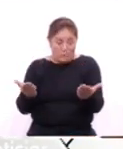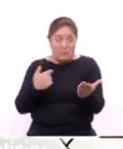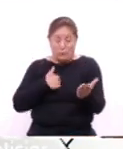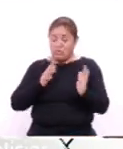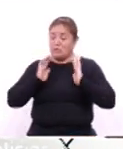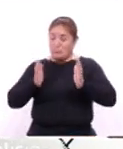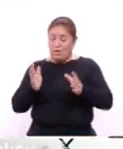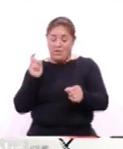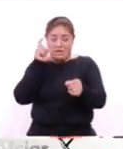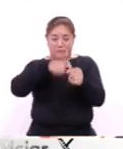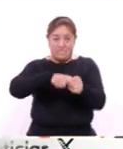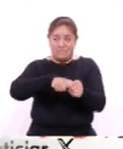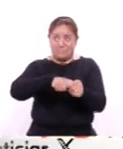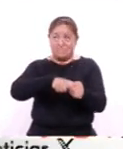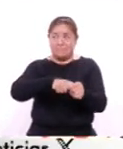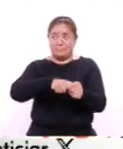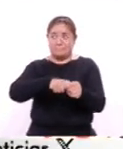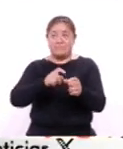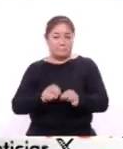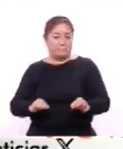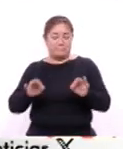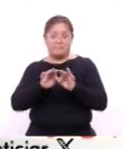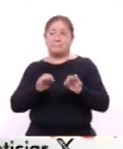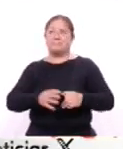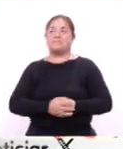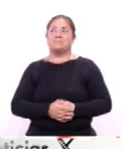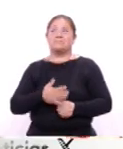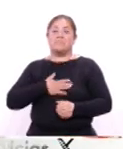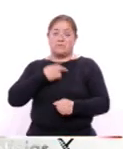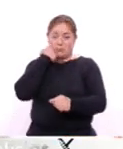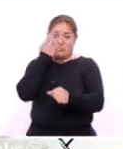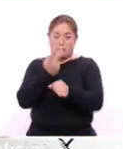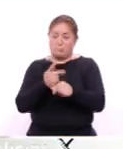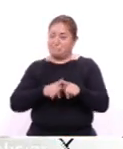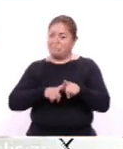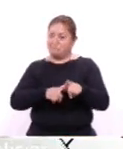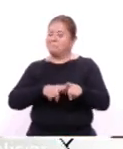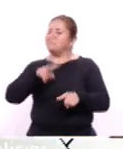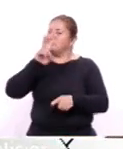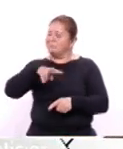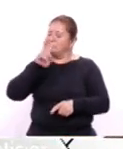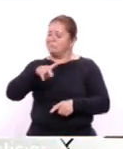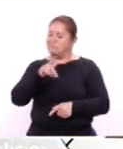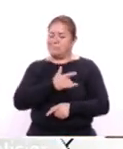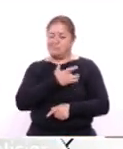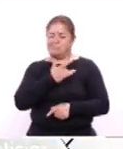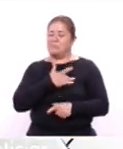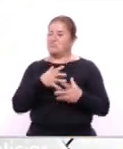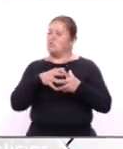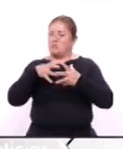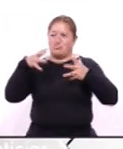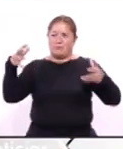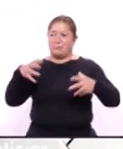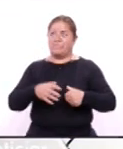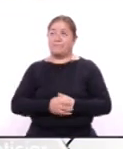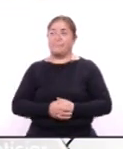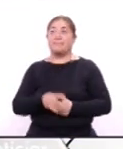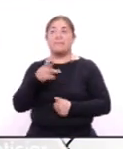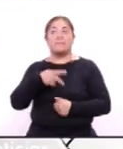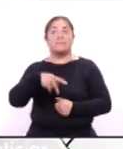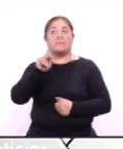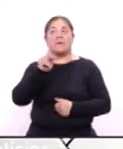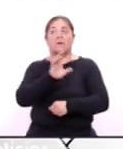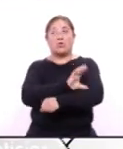día que ya soy parte fundamental y voluntario activo créame que es una satisfacción muy grande sin embargo